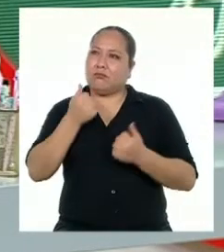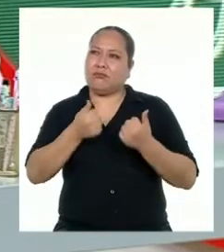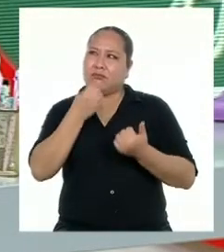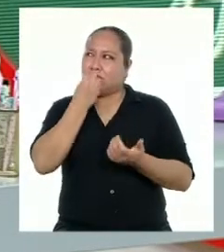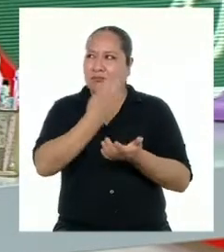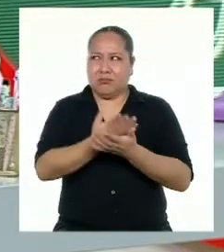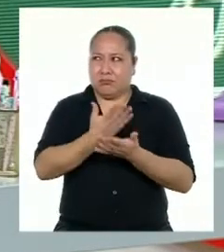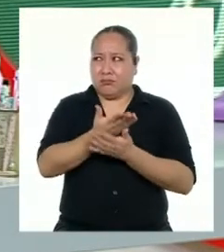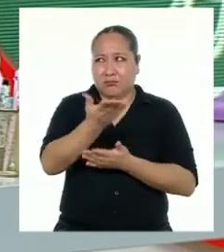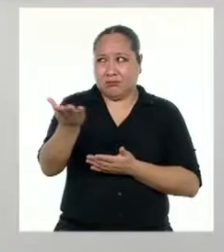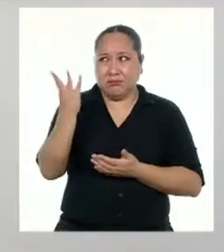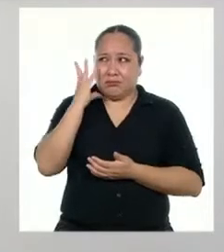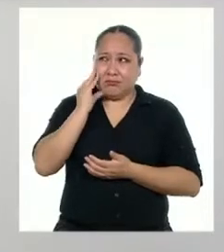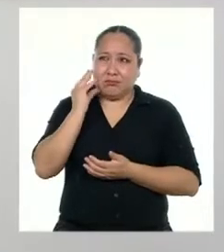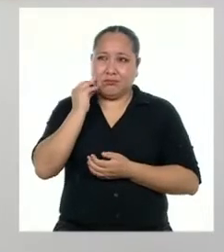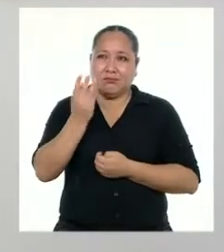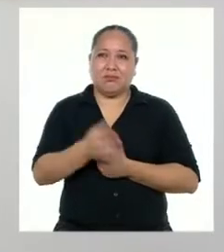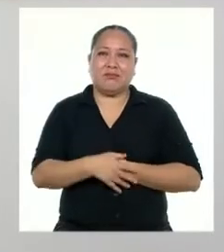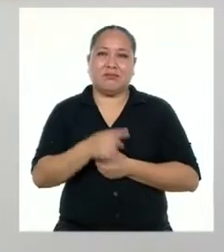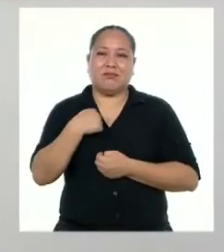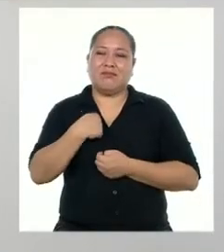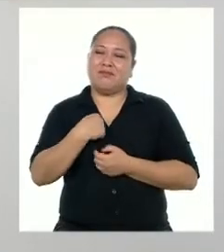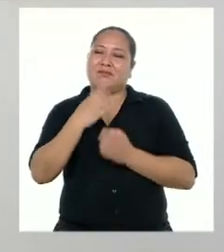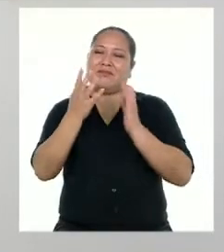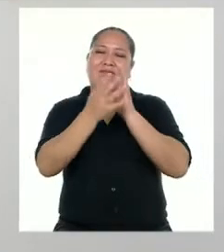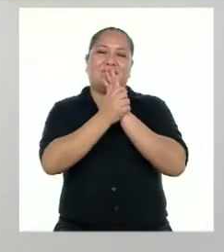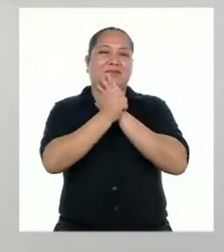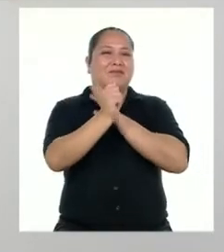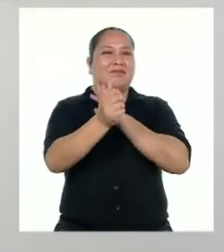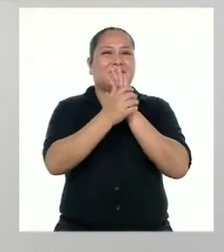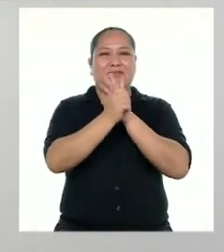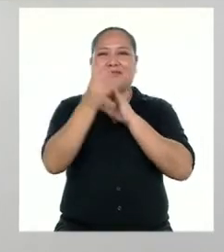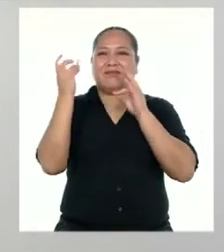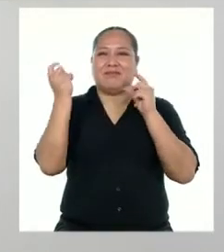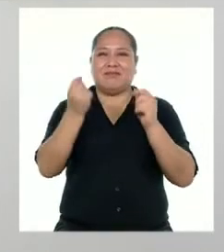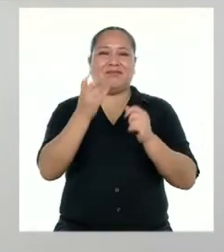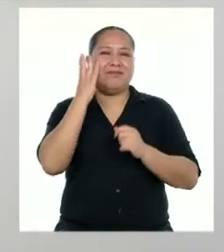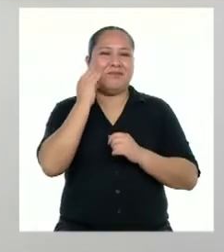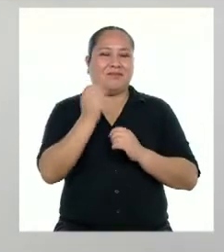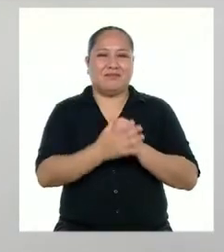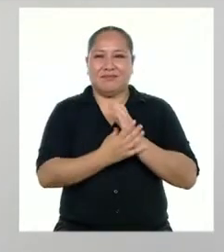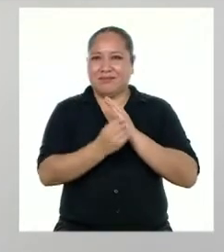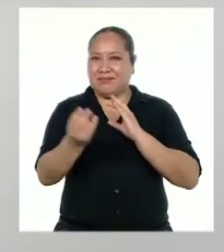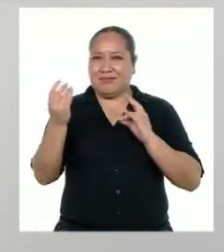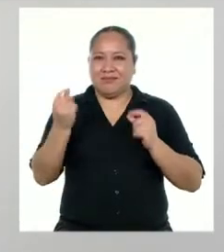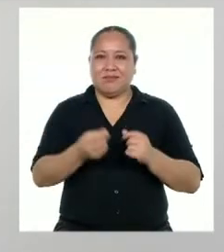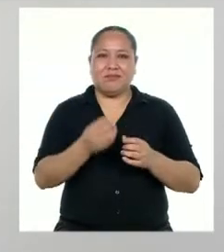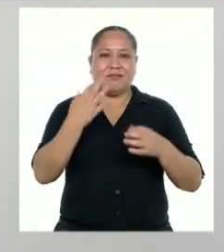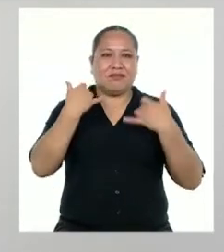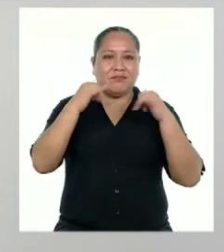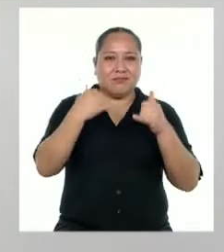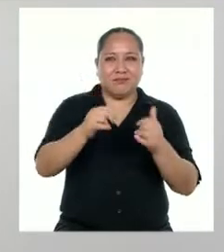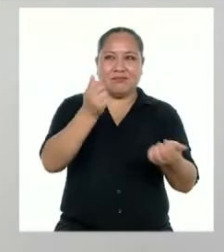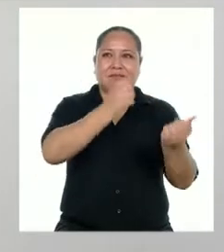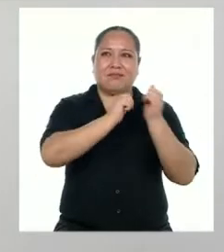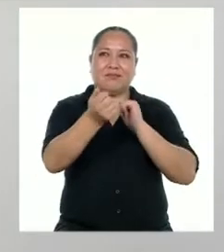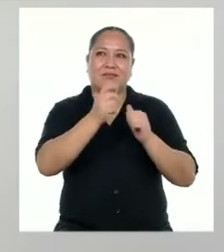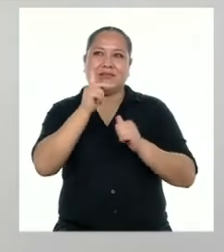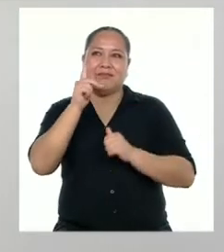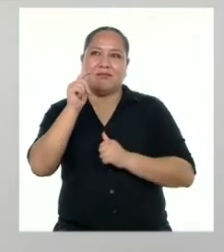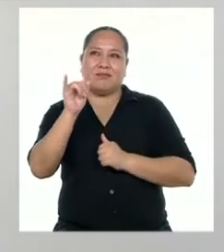sacar de esa experiencia? Me he vuelto experta en dinámicas en línea. Hago juegos, concursos,